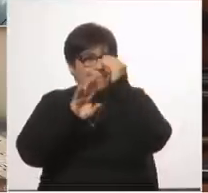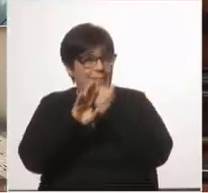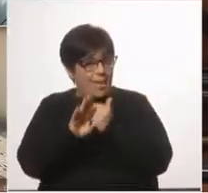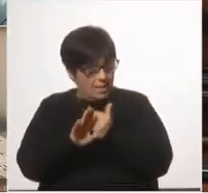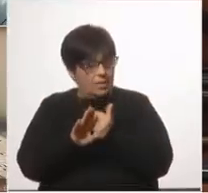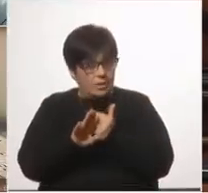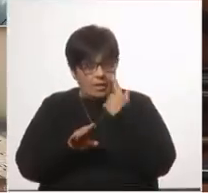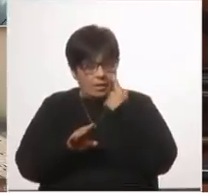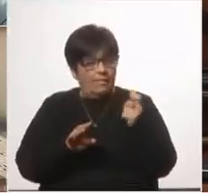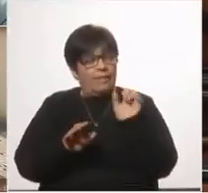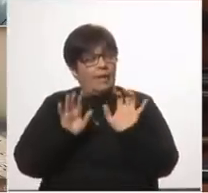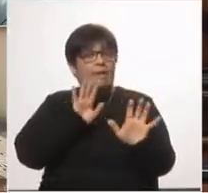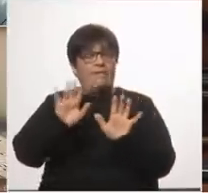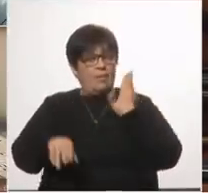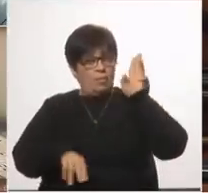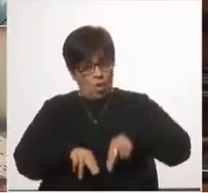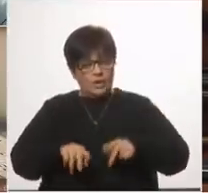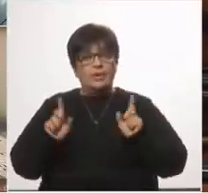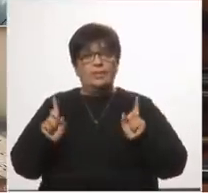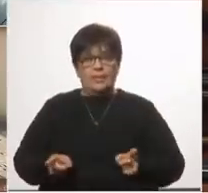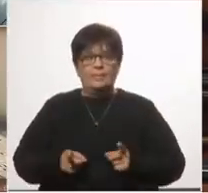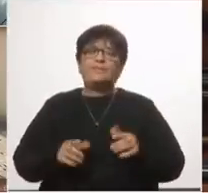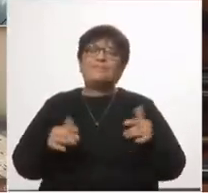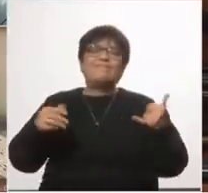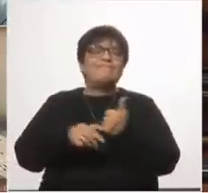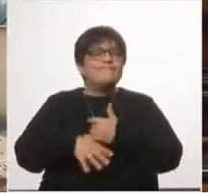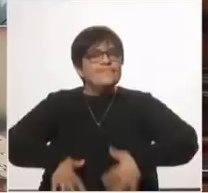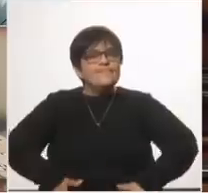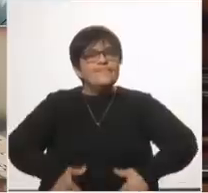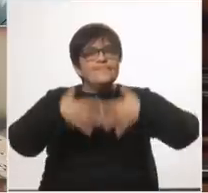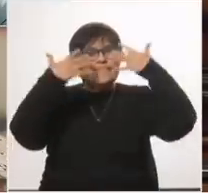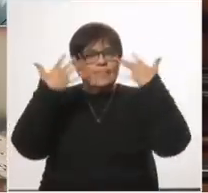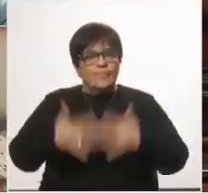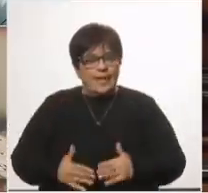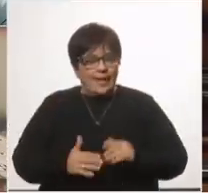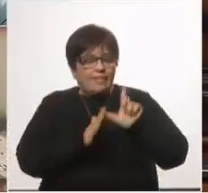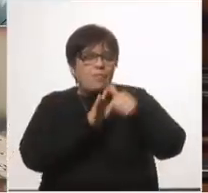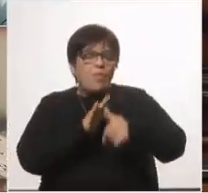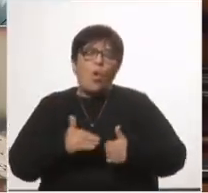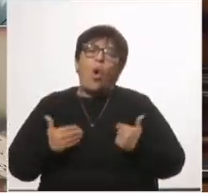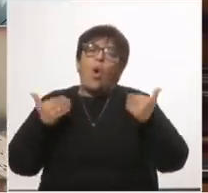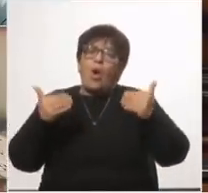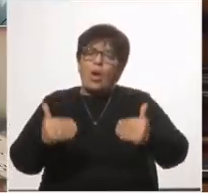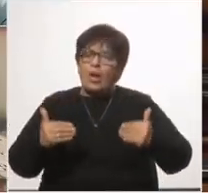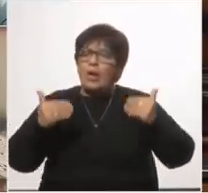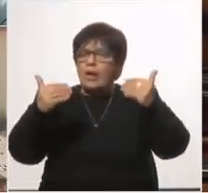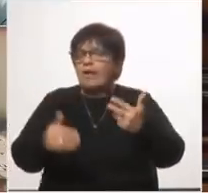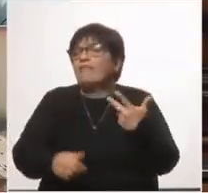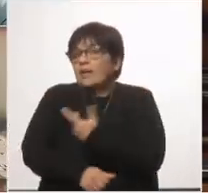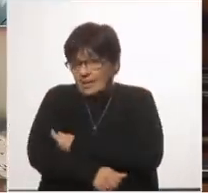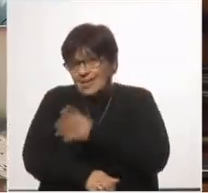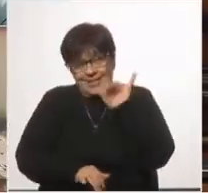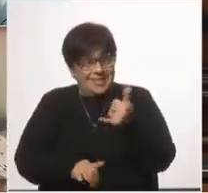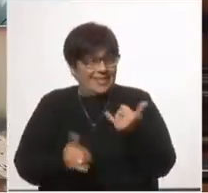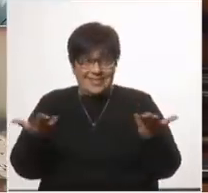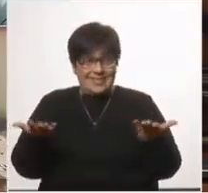todo muchísimos menos fallecidos un error enorme haber empezado tardíamente la vacunación sobre todo porque se ha